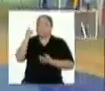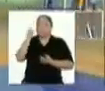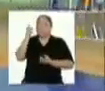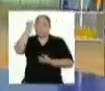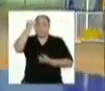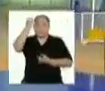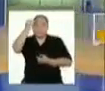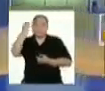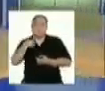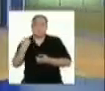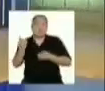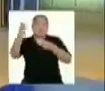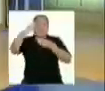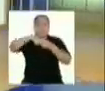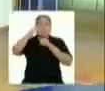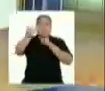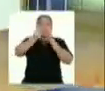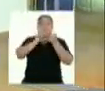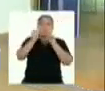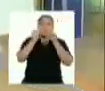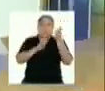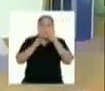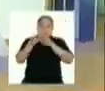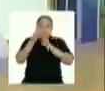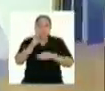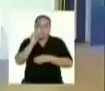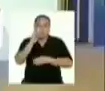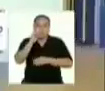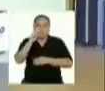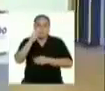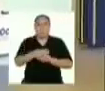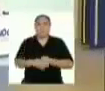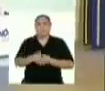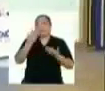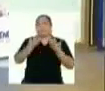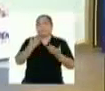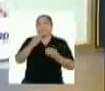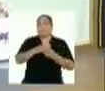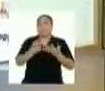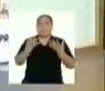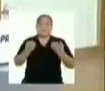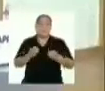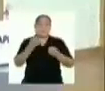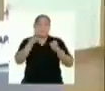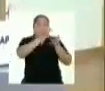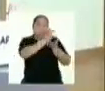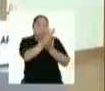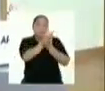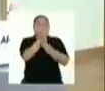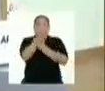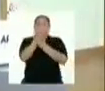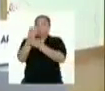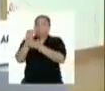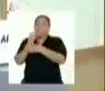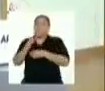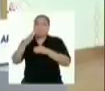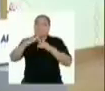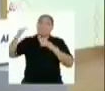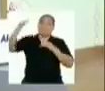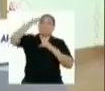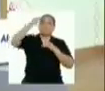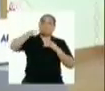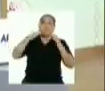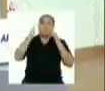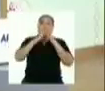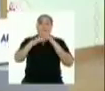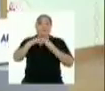imaginé que iba a participar en un concurso de origami. O que de pronto iba a querer hacer un viejo huerto en el techo de mi casa. Además,